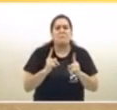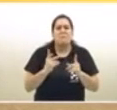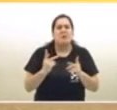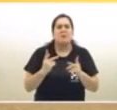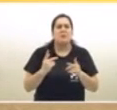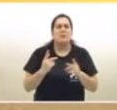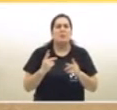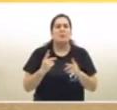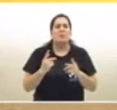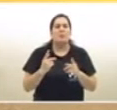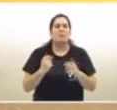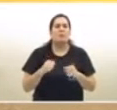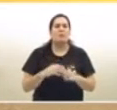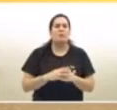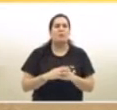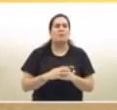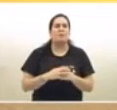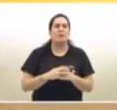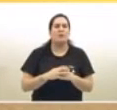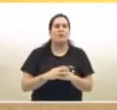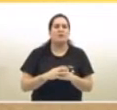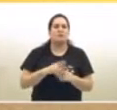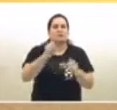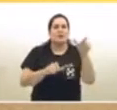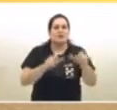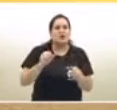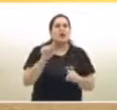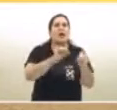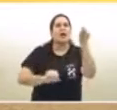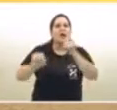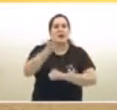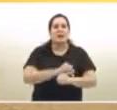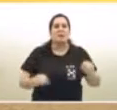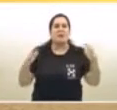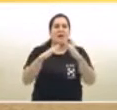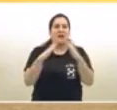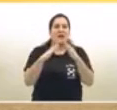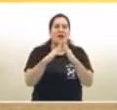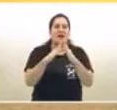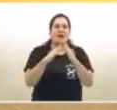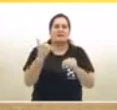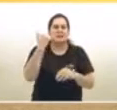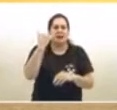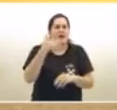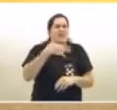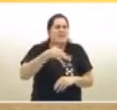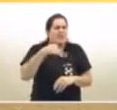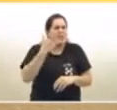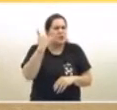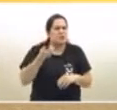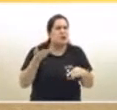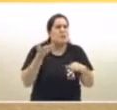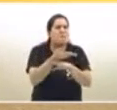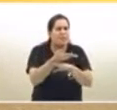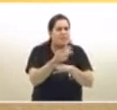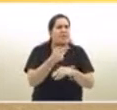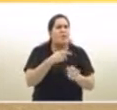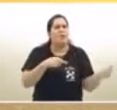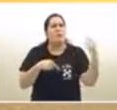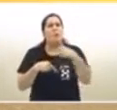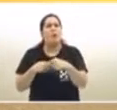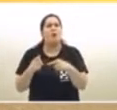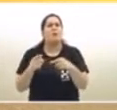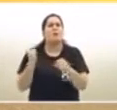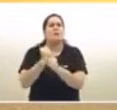personal doméstico, entiendo que estuvo ese pedido, no sé si fue así o no. Y en segundo lugar quería